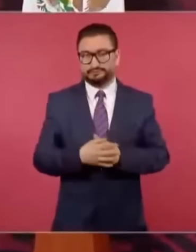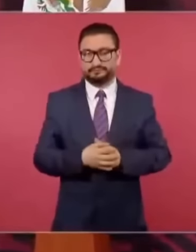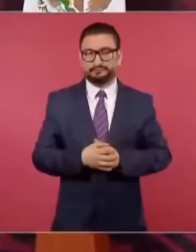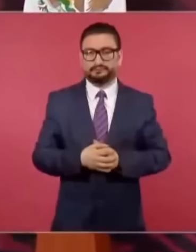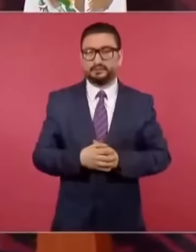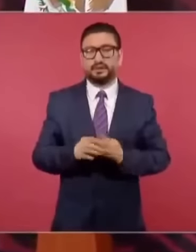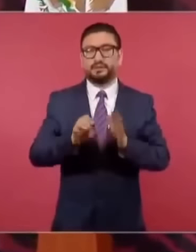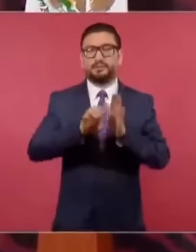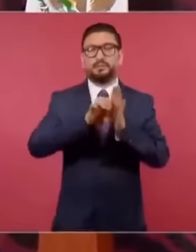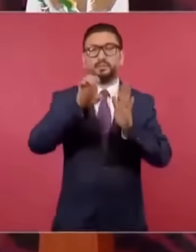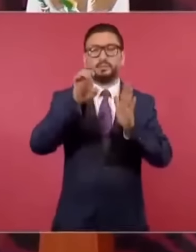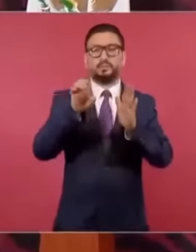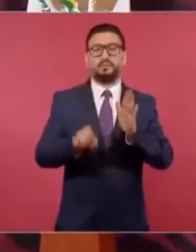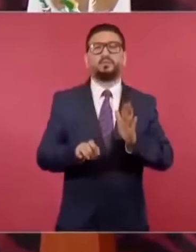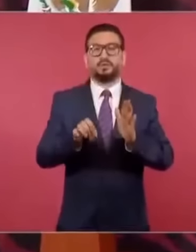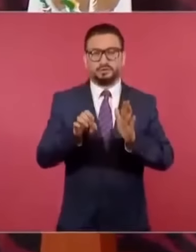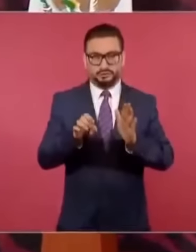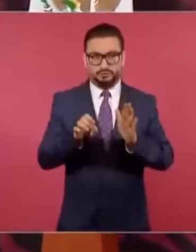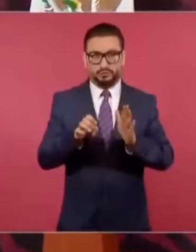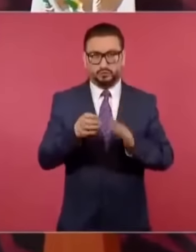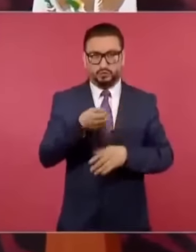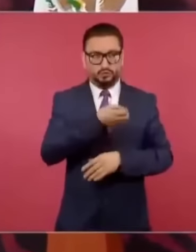Por ejemplo, la distribución,